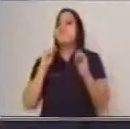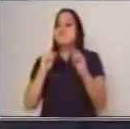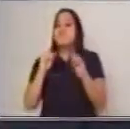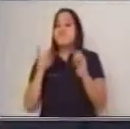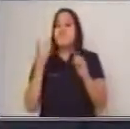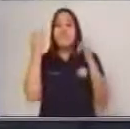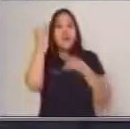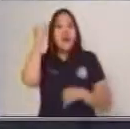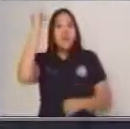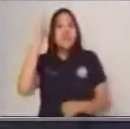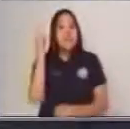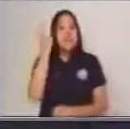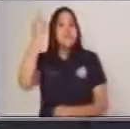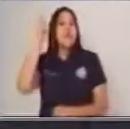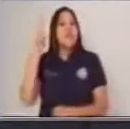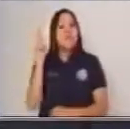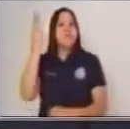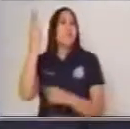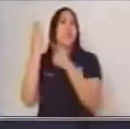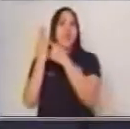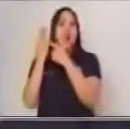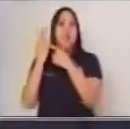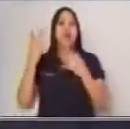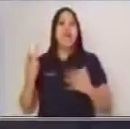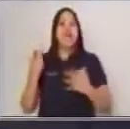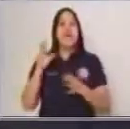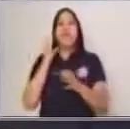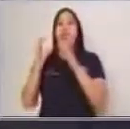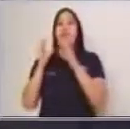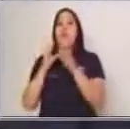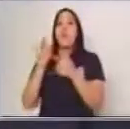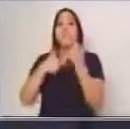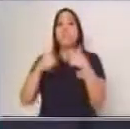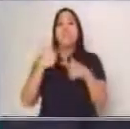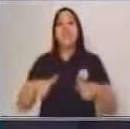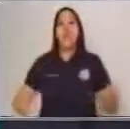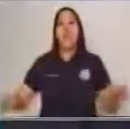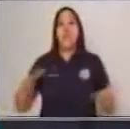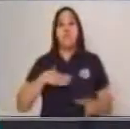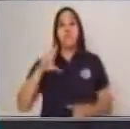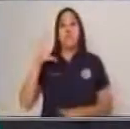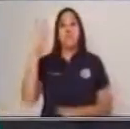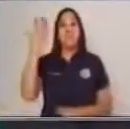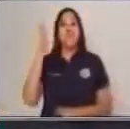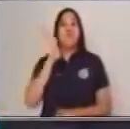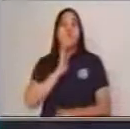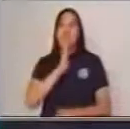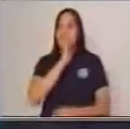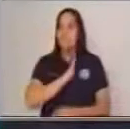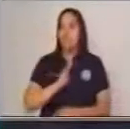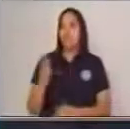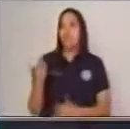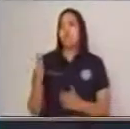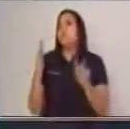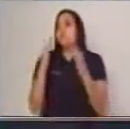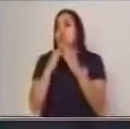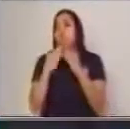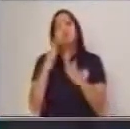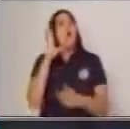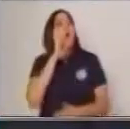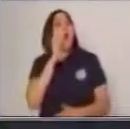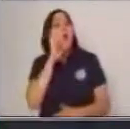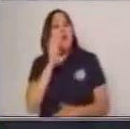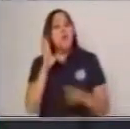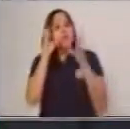principales y secundarias del área de Comunicación y Lenguaje para el grado de Quinto Bachillerato. Si en casa hay alguna persona